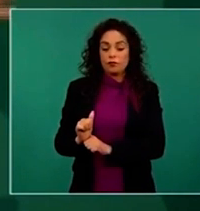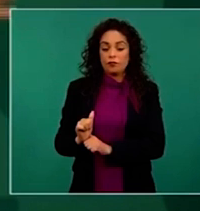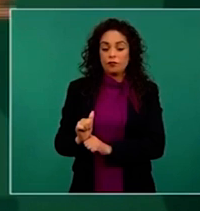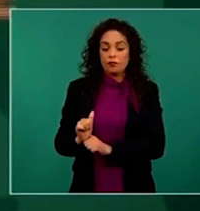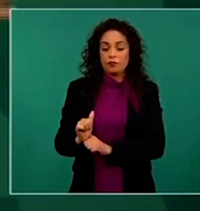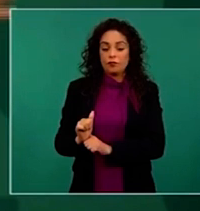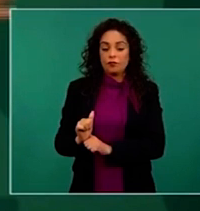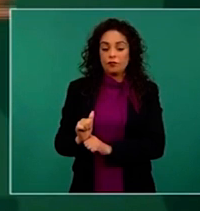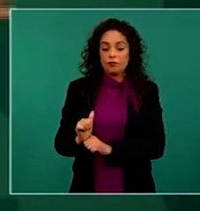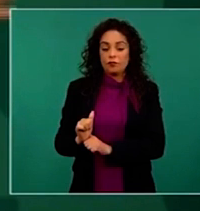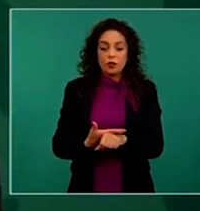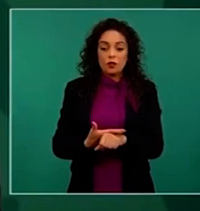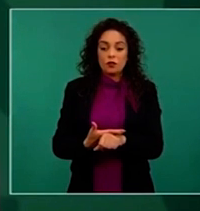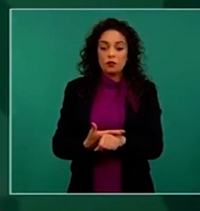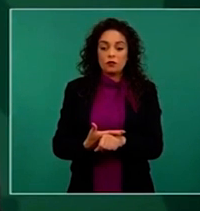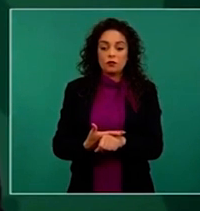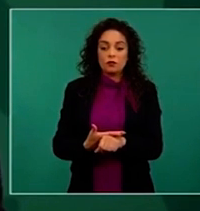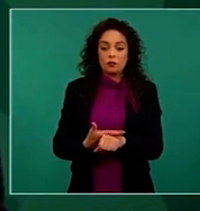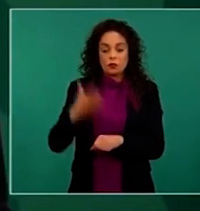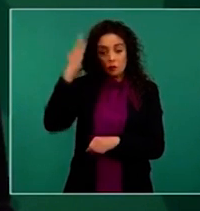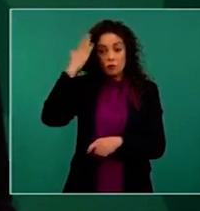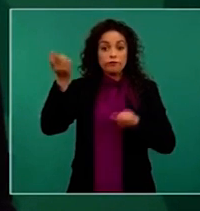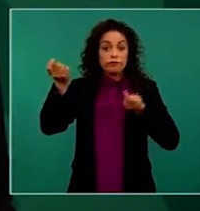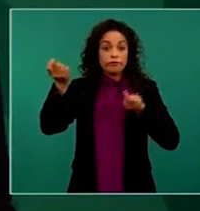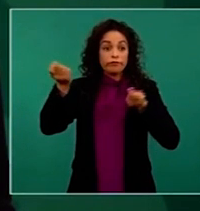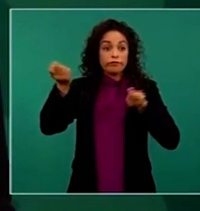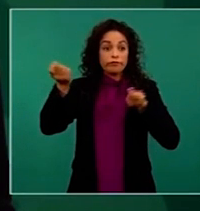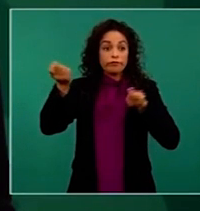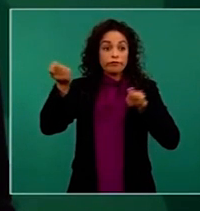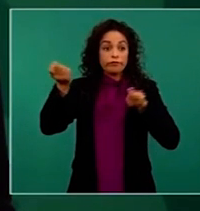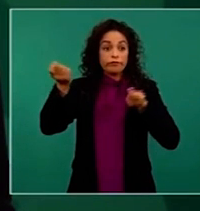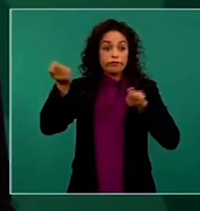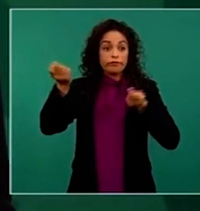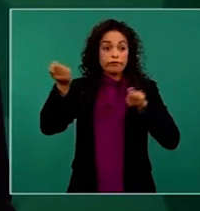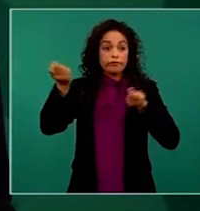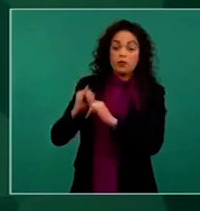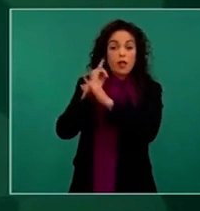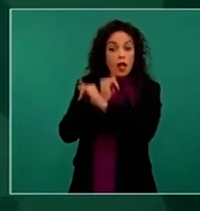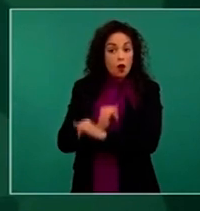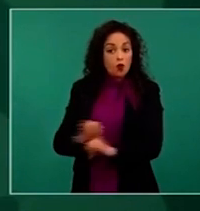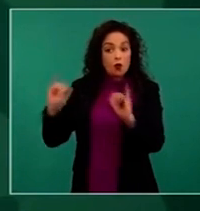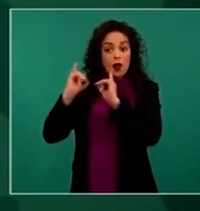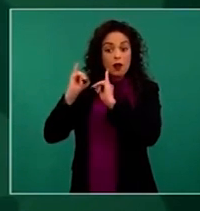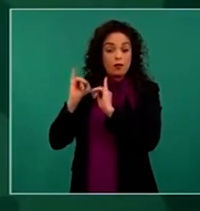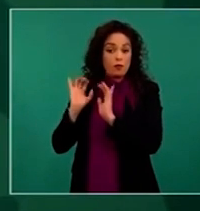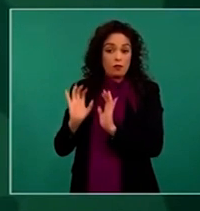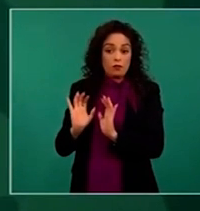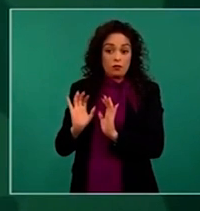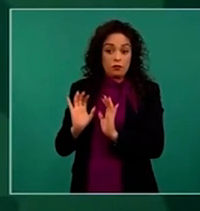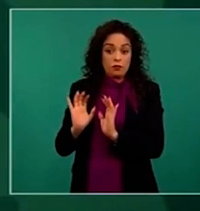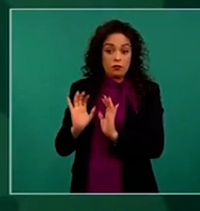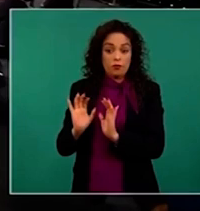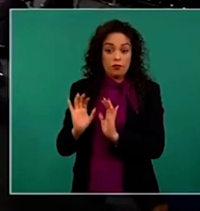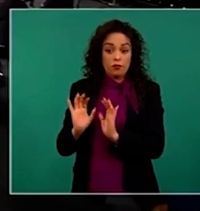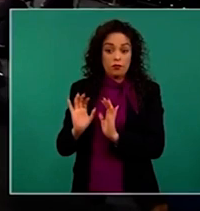dirigir un organismo autónomo independiente. Ya no es la Procuraduría General de